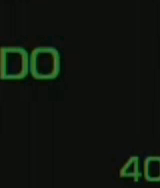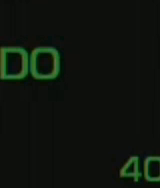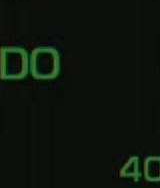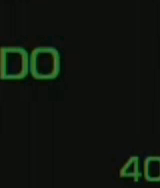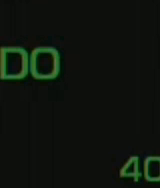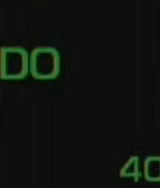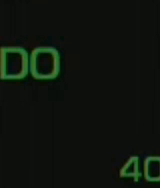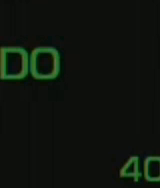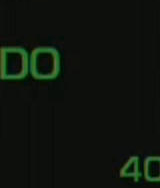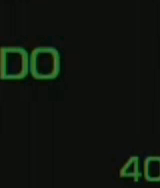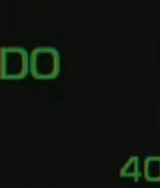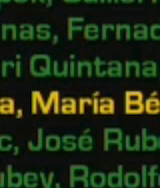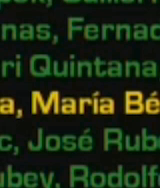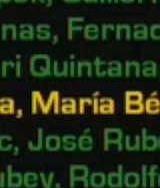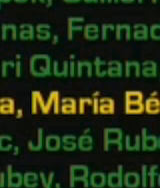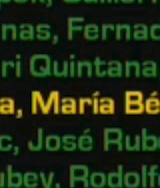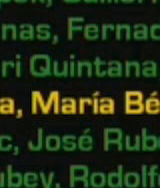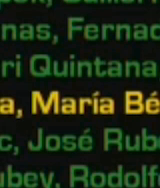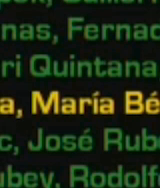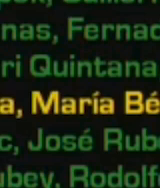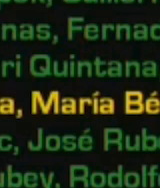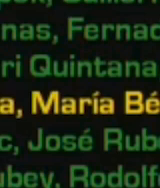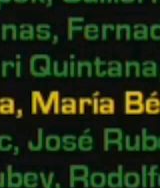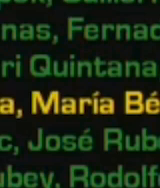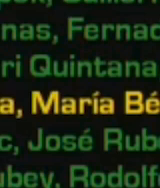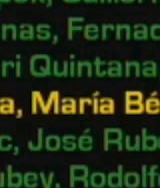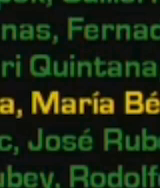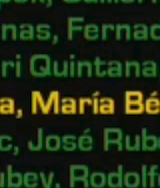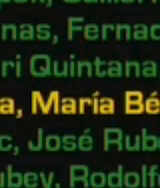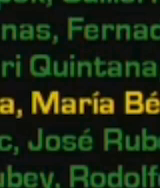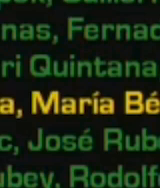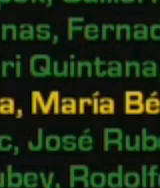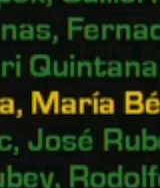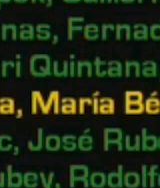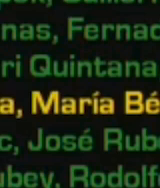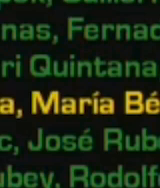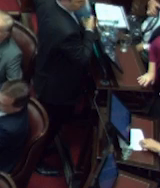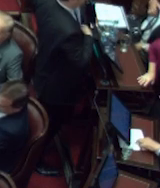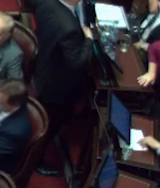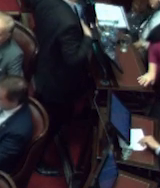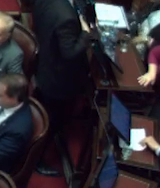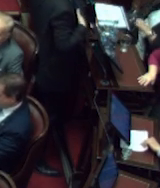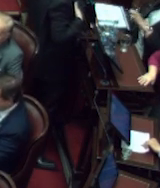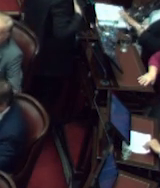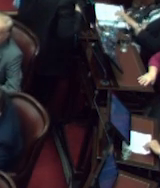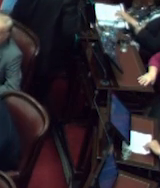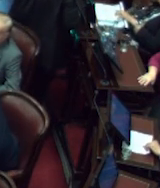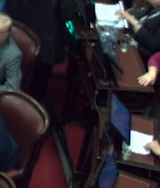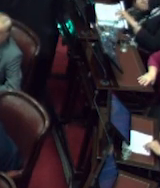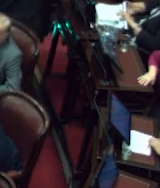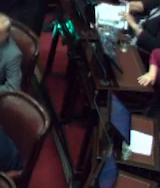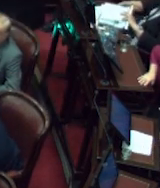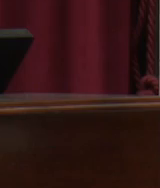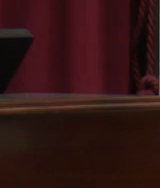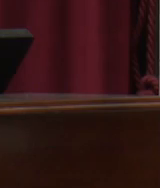porque se cuentan, de los 40 se quitan 3. Resulta aprobado, Presidente. Resulta aprobado.